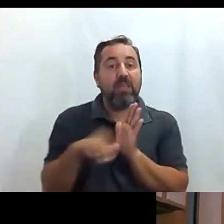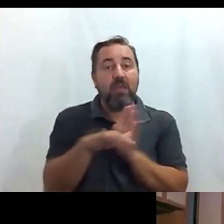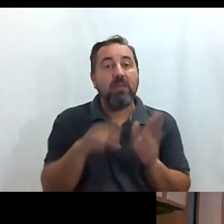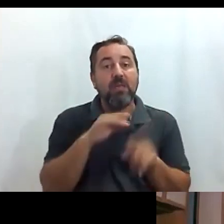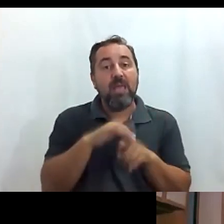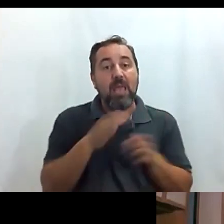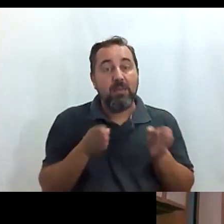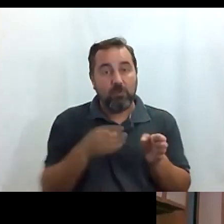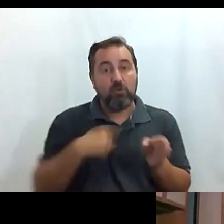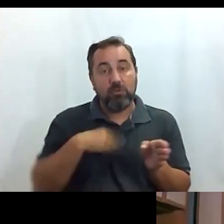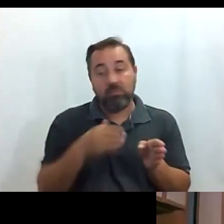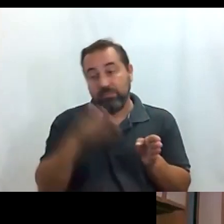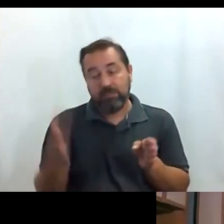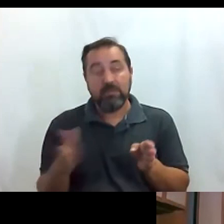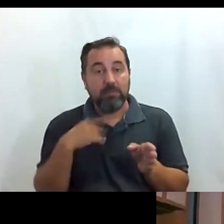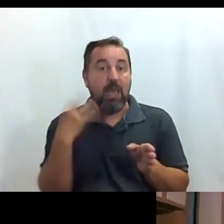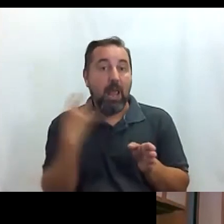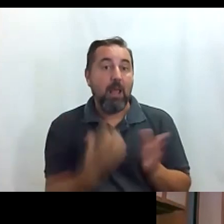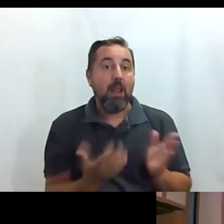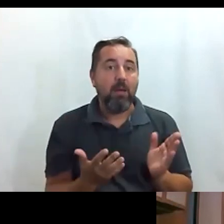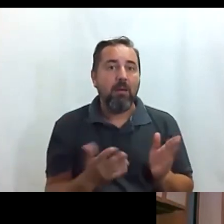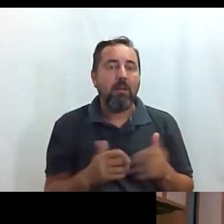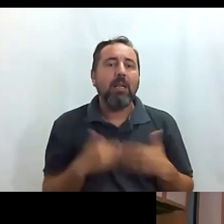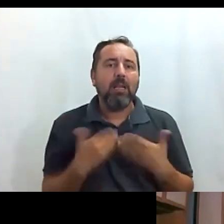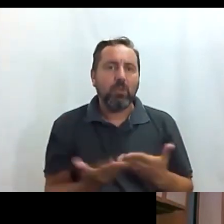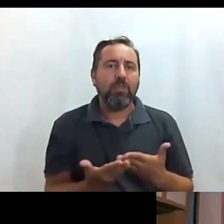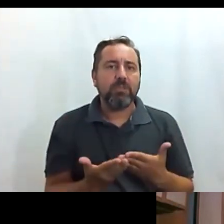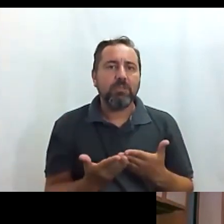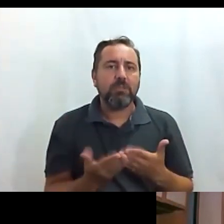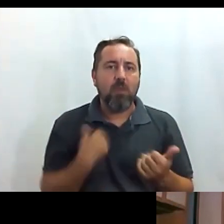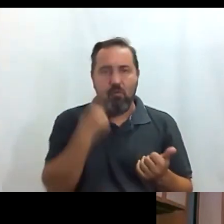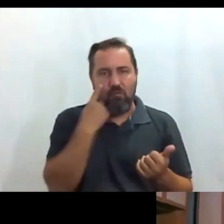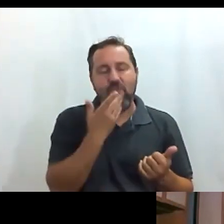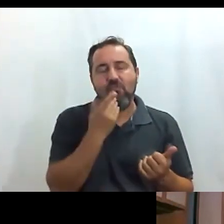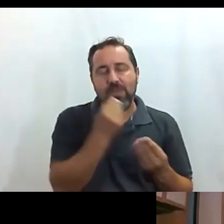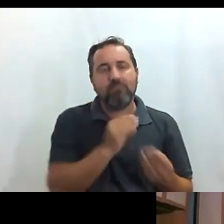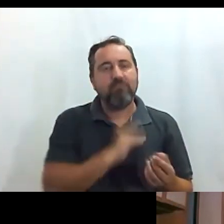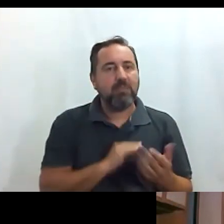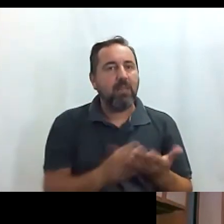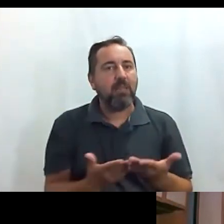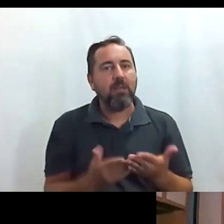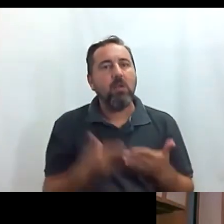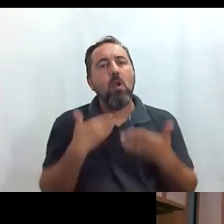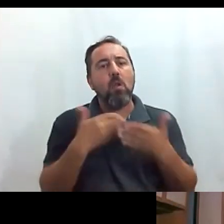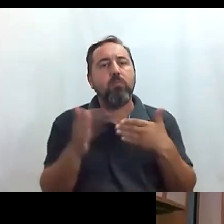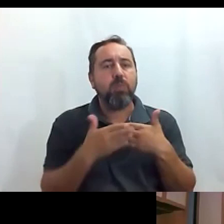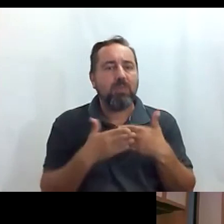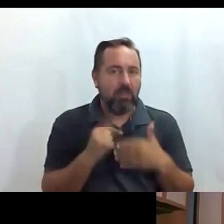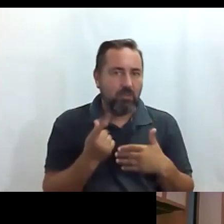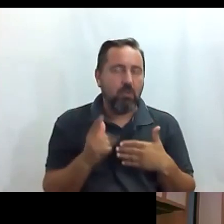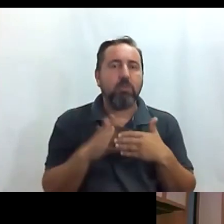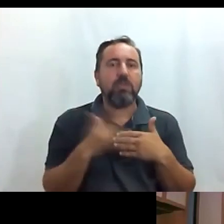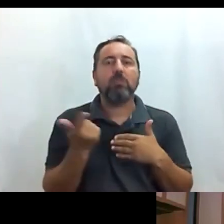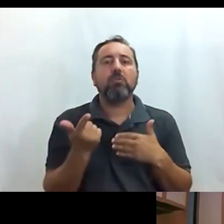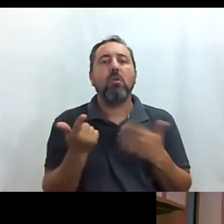paralela donde vivíamos era justamente Alcalá entonces nos la conocíamos bastante Puerta del Sol hombre como no el